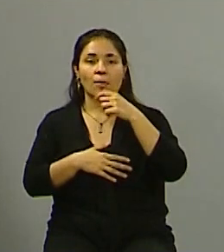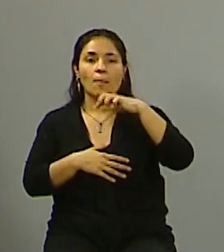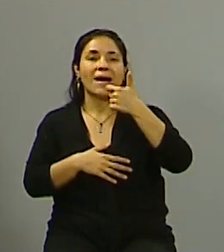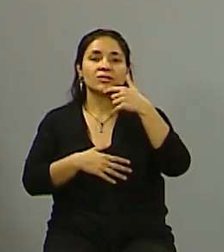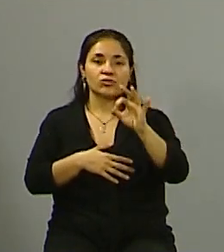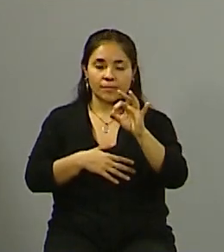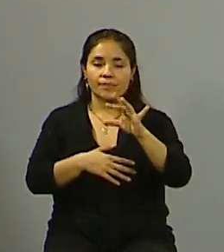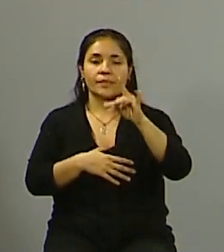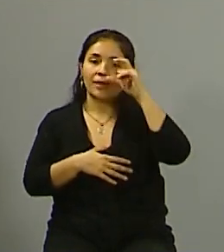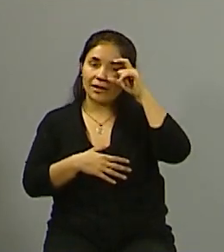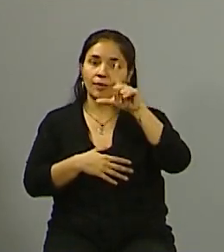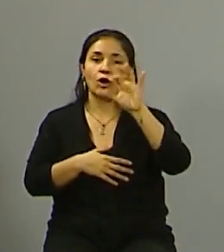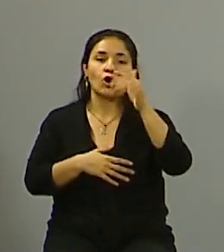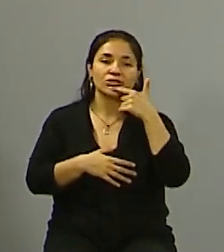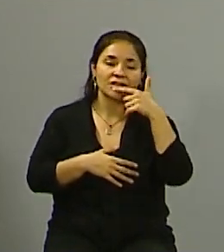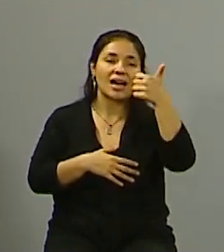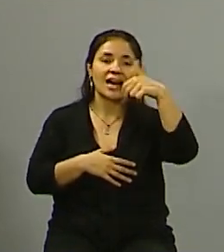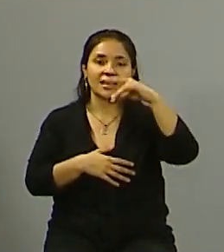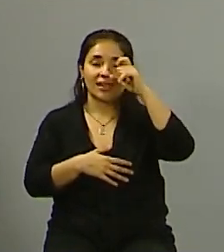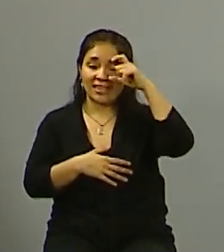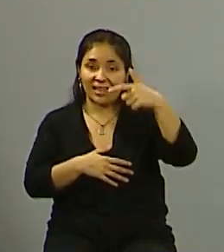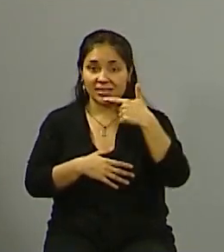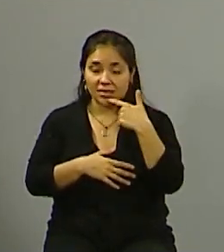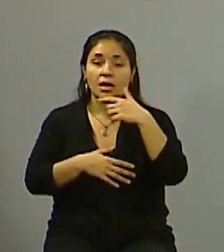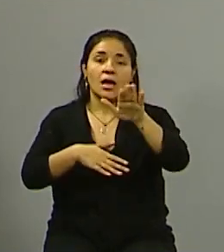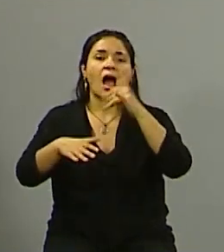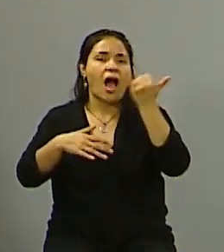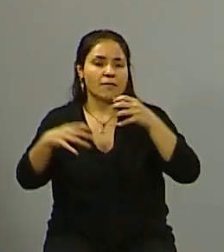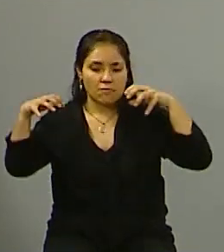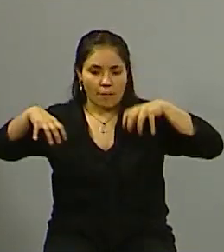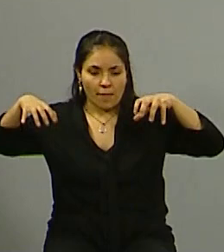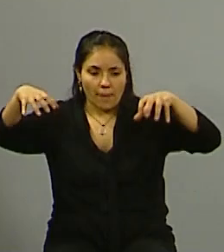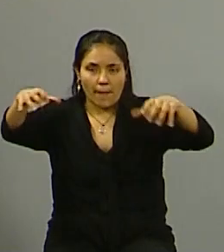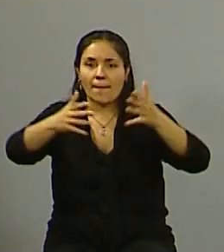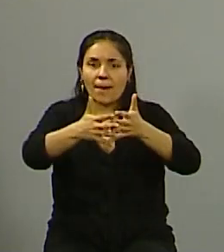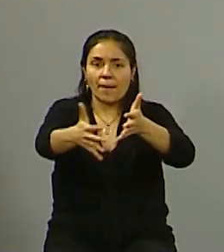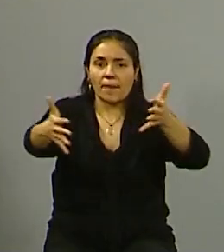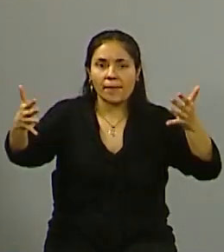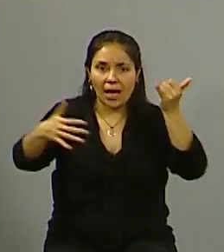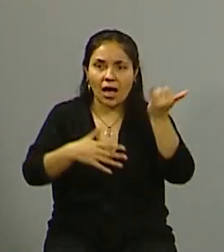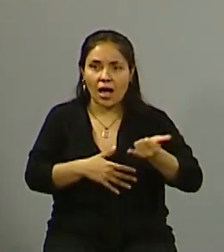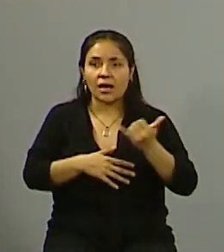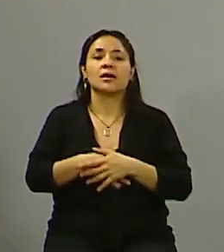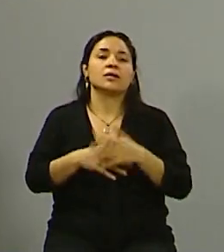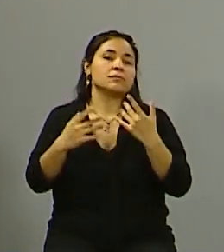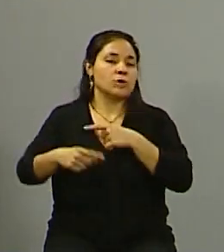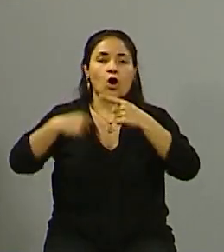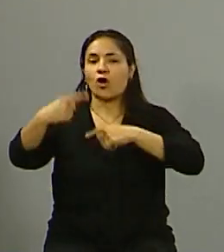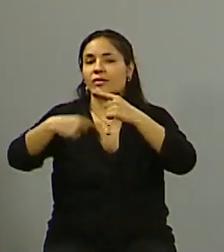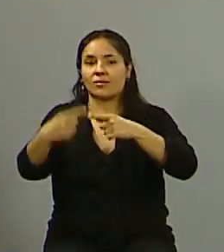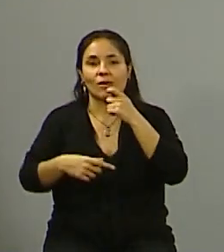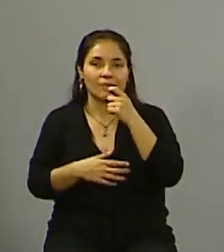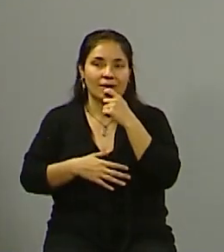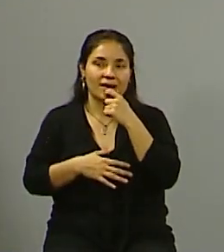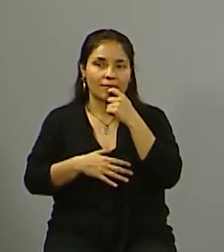al comercio, se da un apoyo al comercio. Entonces yo ahora llego y digo, no, no, yo no hago más esa refuncionalización, yo voy a hacer otra cosa. No se puede, hay que seguir con